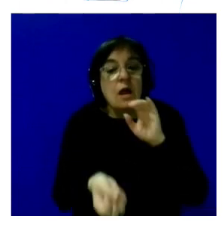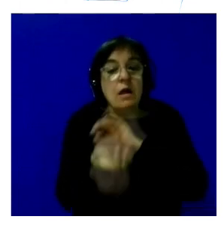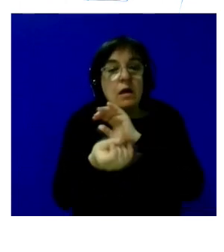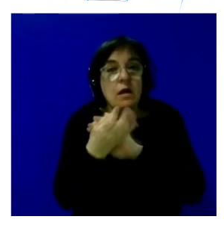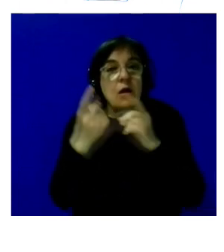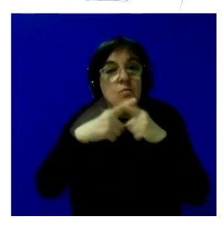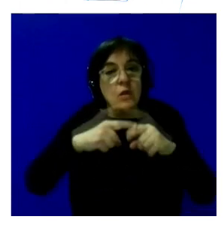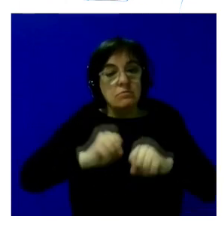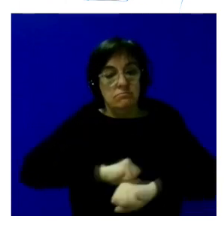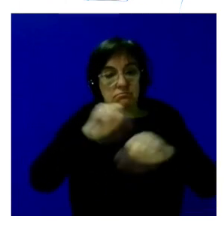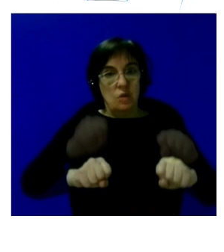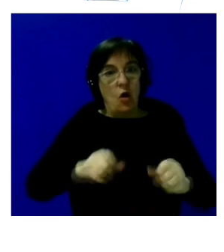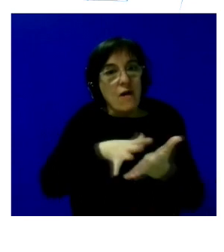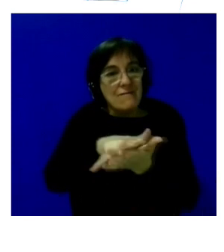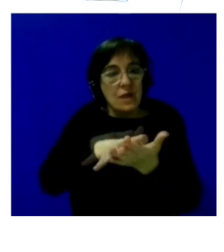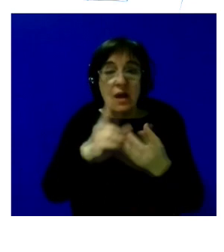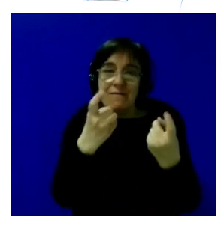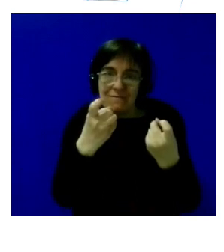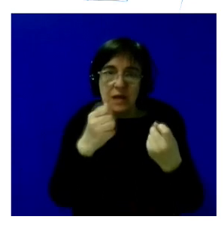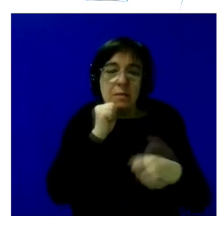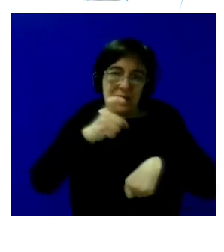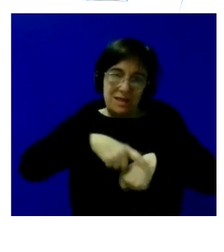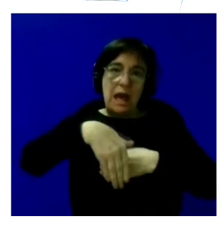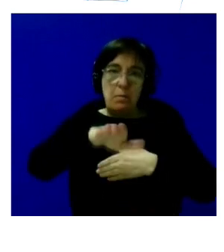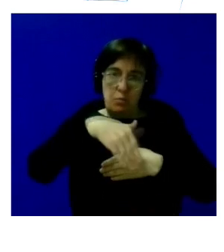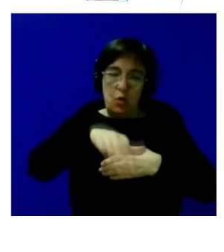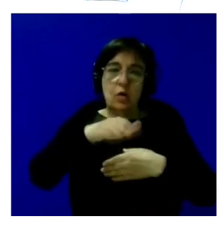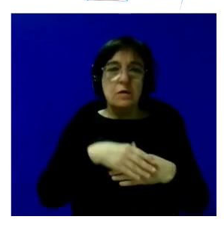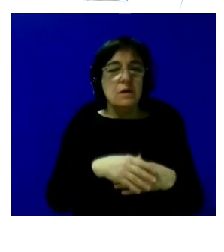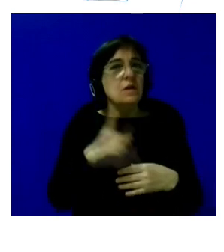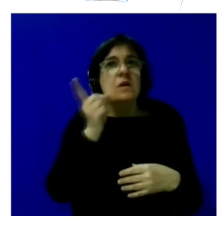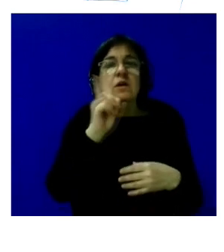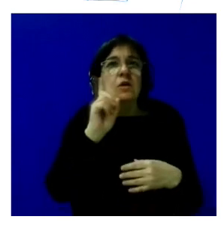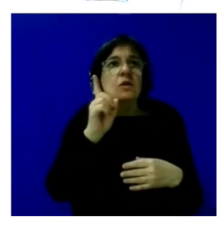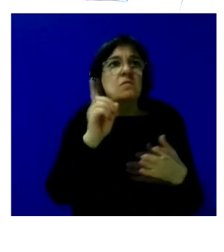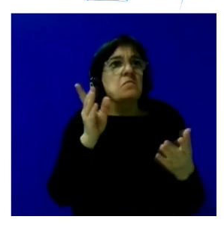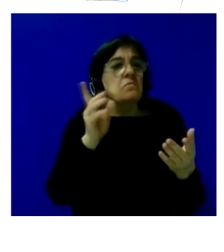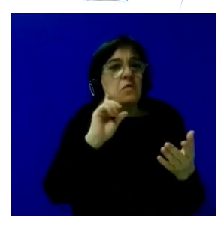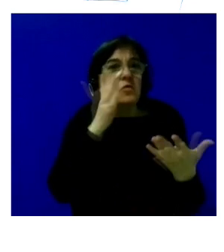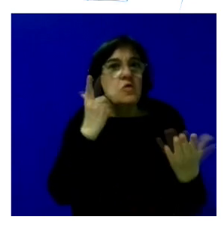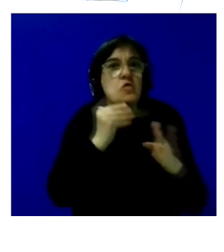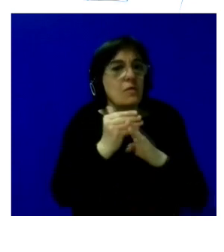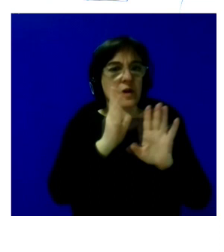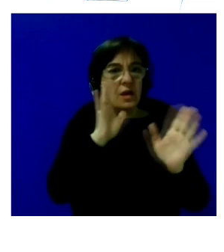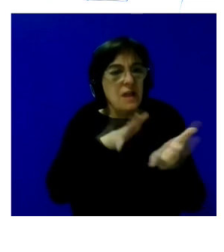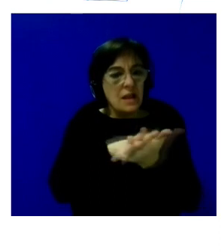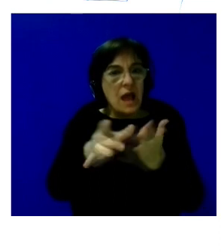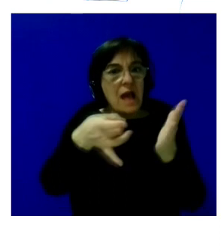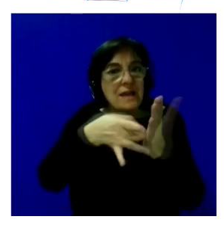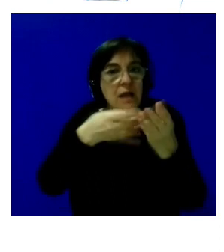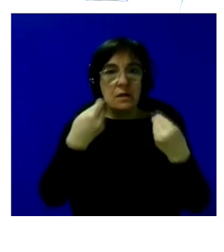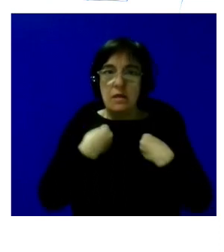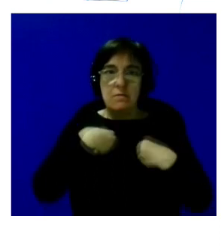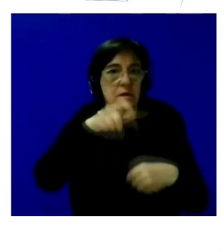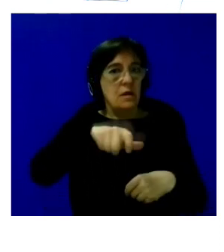consistentes eso con impacto hace falta más tiempo lo que no hace falta nada de tiempo es para ver el impacto en la calidad de vida de las